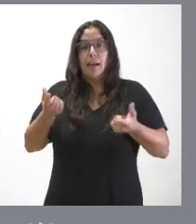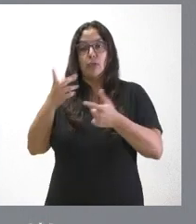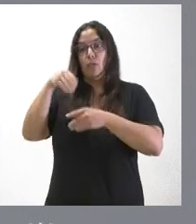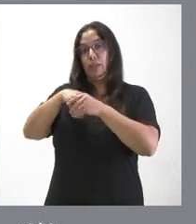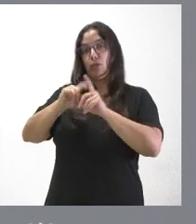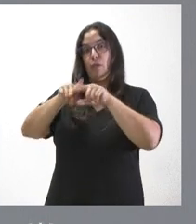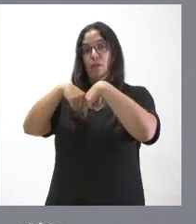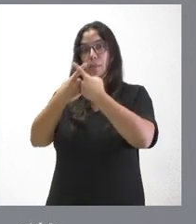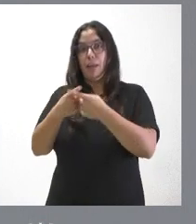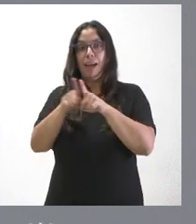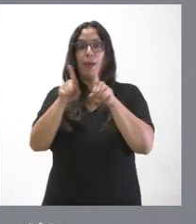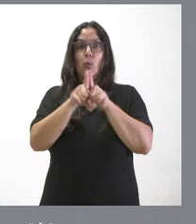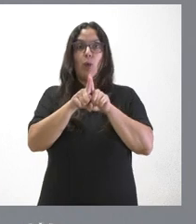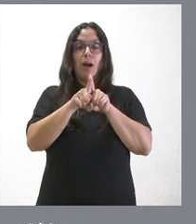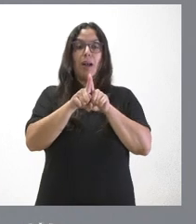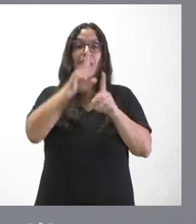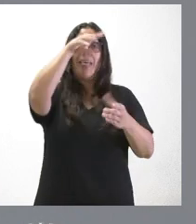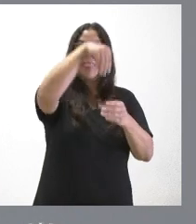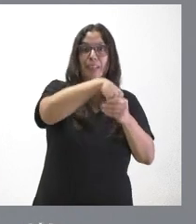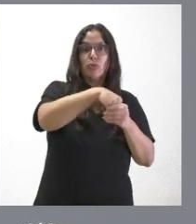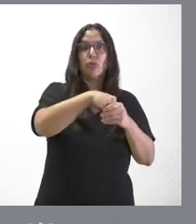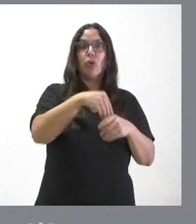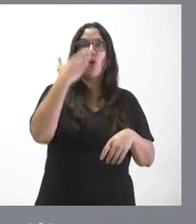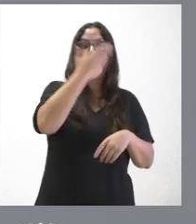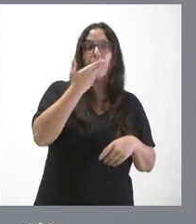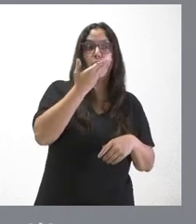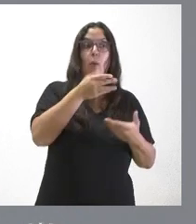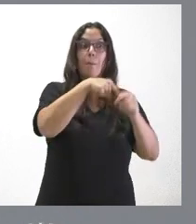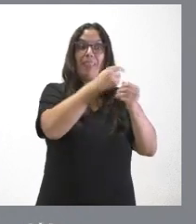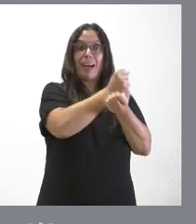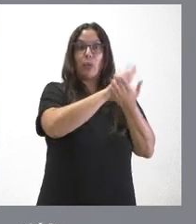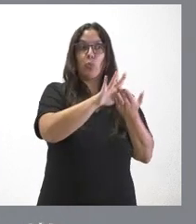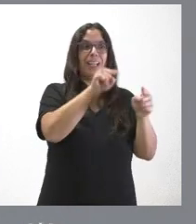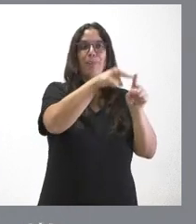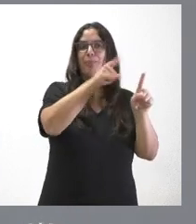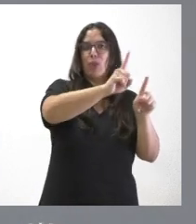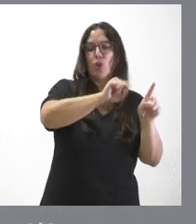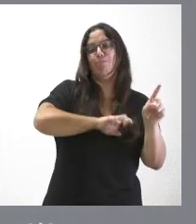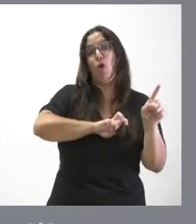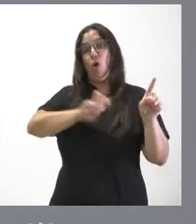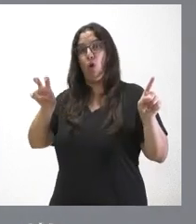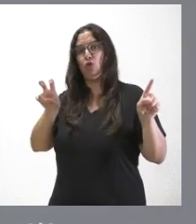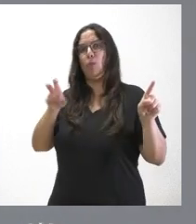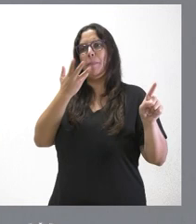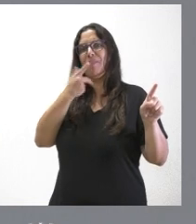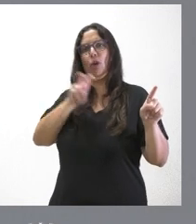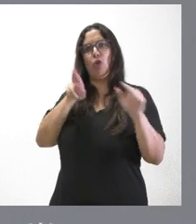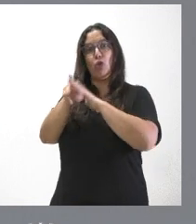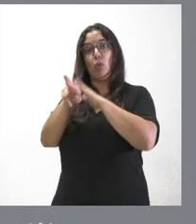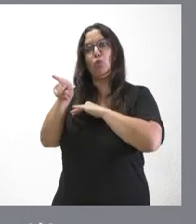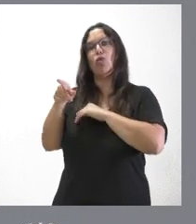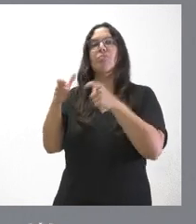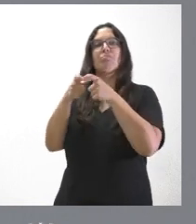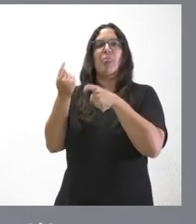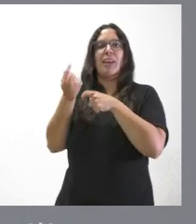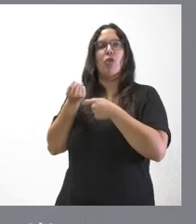distintos de la educación en el ámbito de la gratuidad de uno a tres años tienen la posibilidad de acceder a este bono concilia, por tanto, estamos llegando